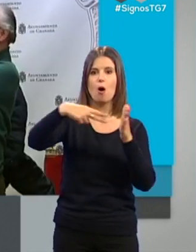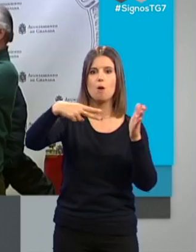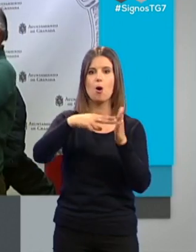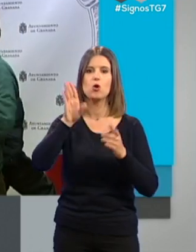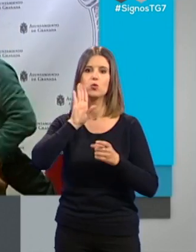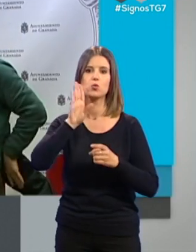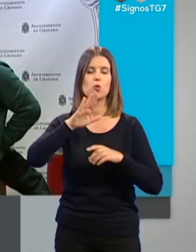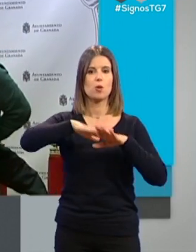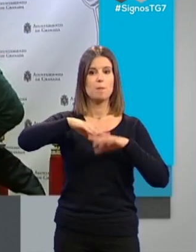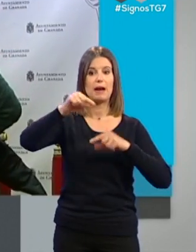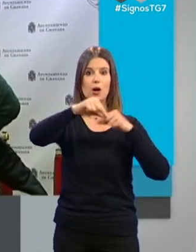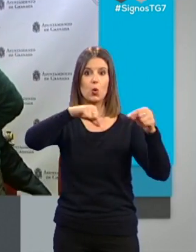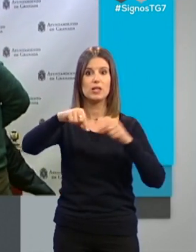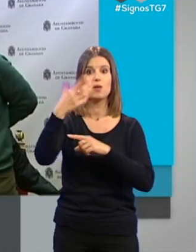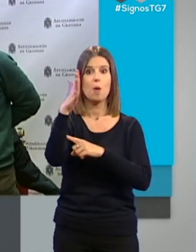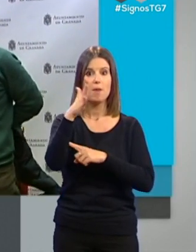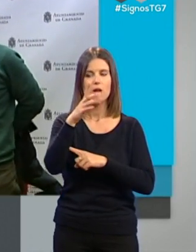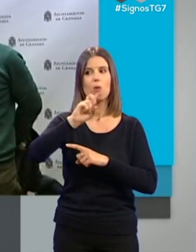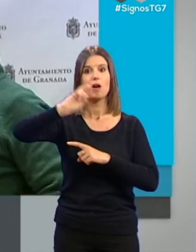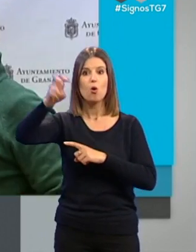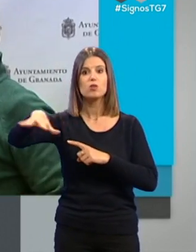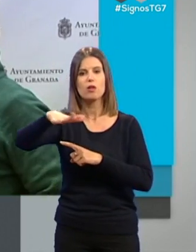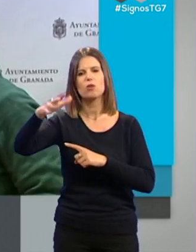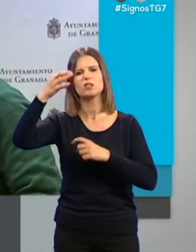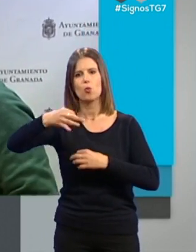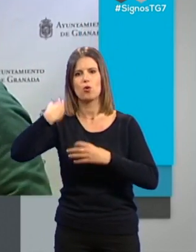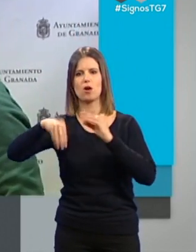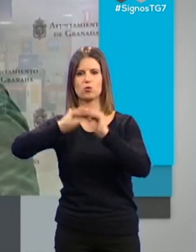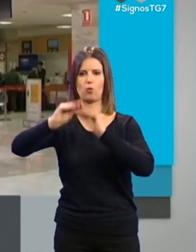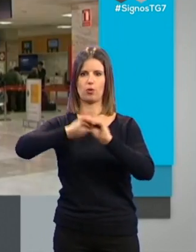de marihuana fueran en otra zona de Granada, ya se hubieran resuelto.